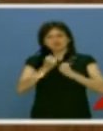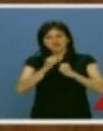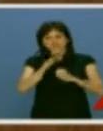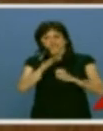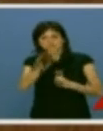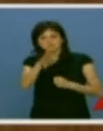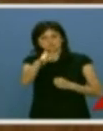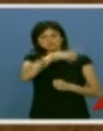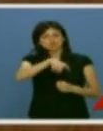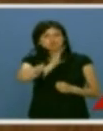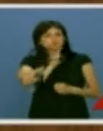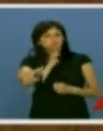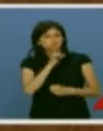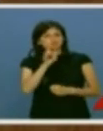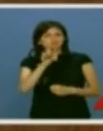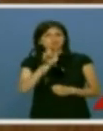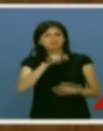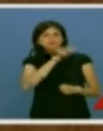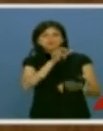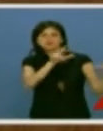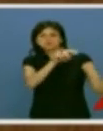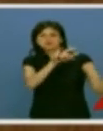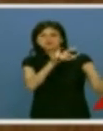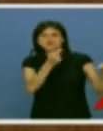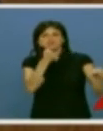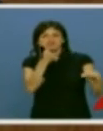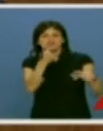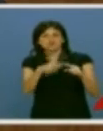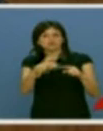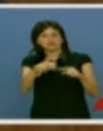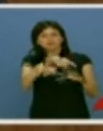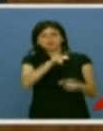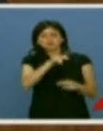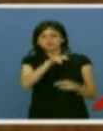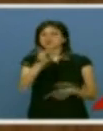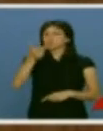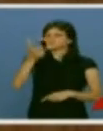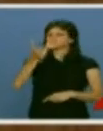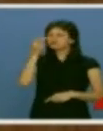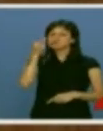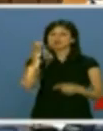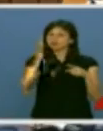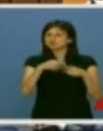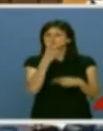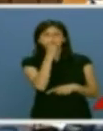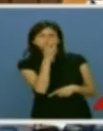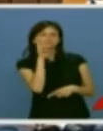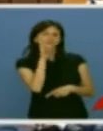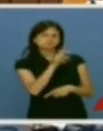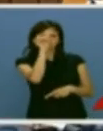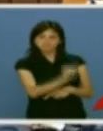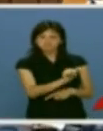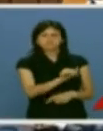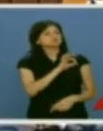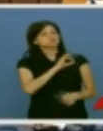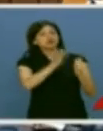gobierno. E incluso escuché el murmullo cuando proponía listas abiertas. Muy interesante, muy interesante. Señor